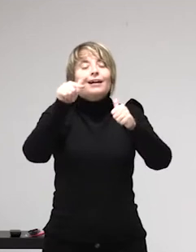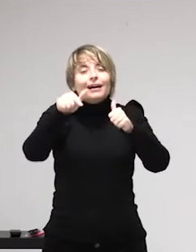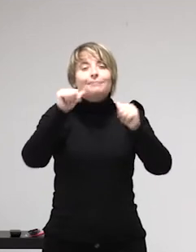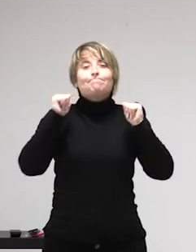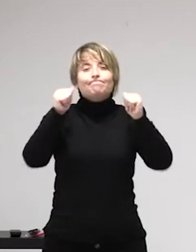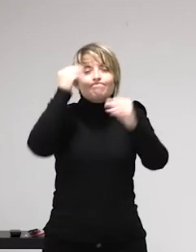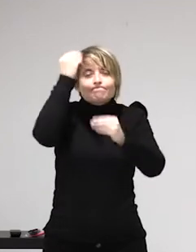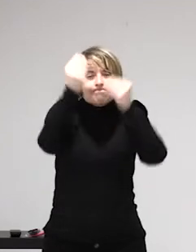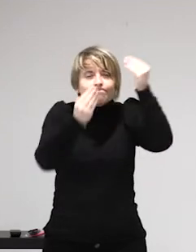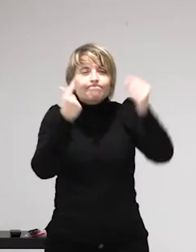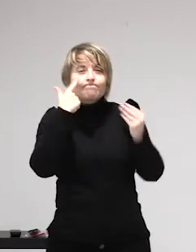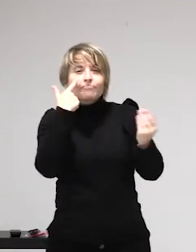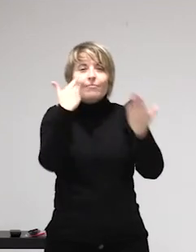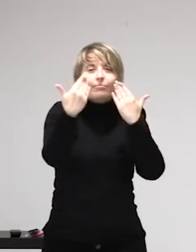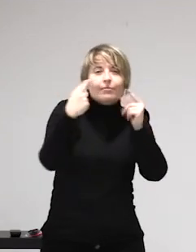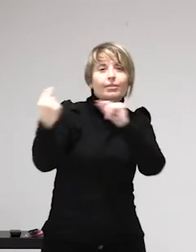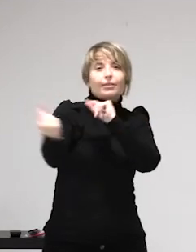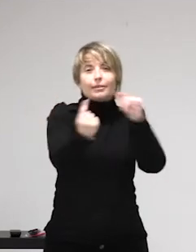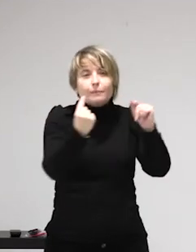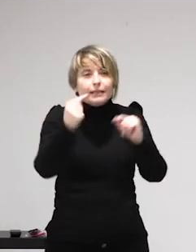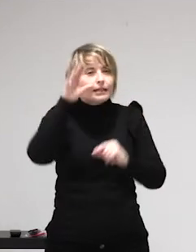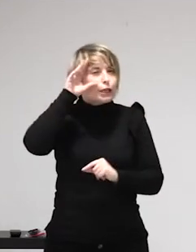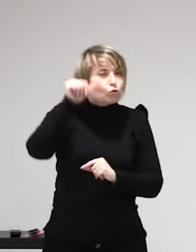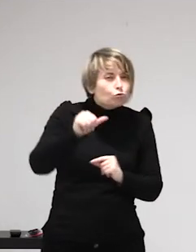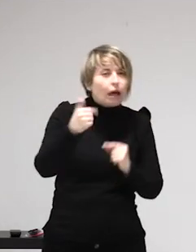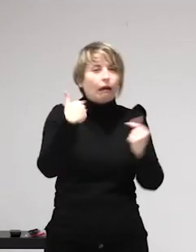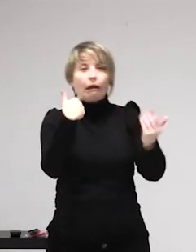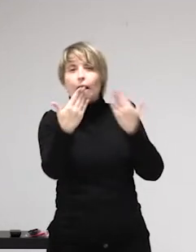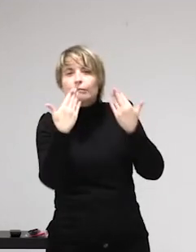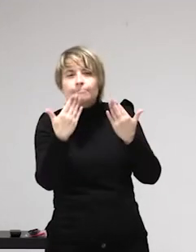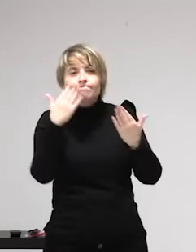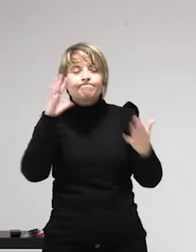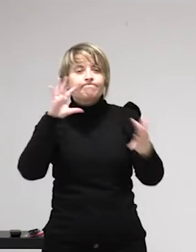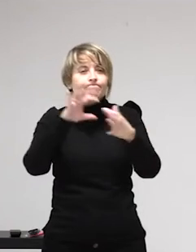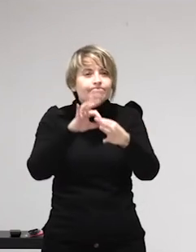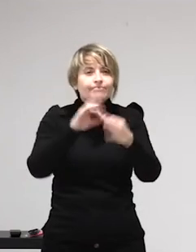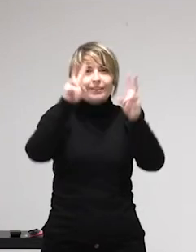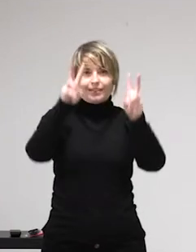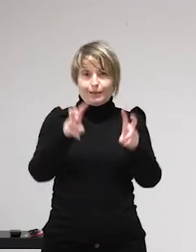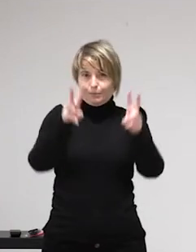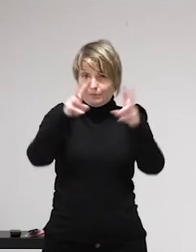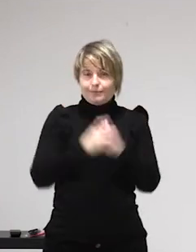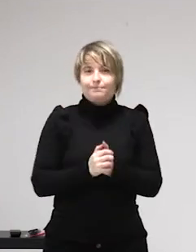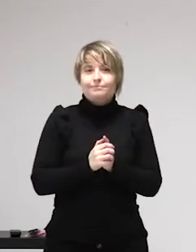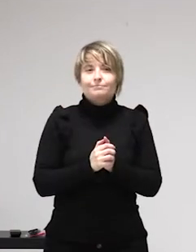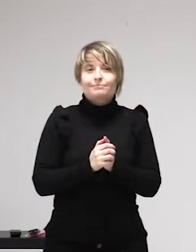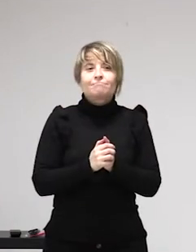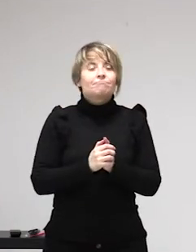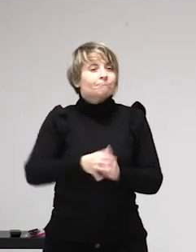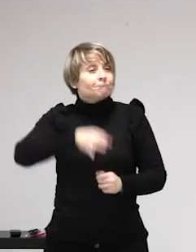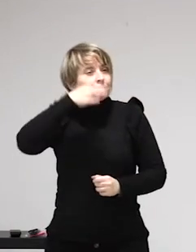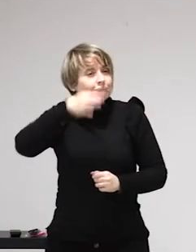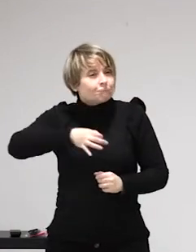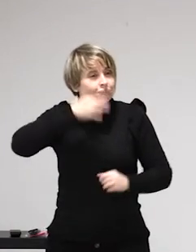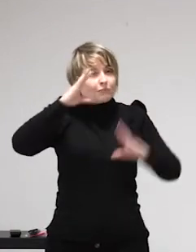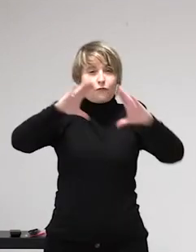que hoy trae la Escuela de Empoderamiento Feminista de Vitoria Castéis. Es uno de los debates que más está dividiendo, que más divide